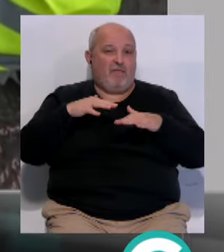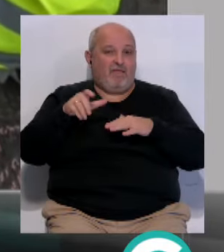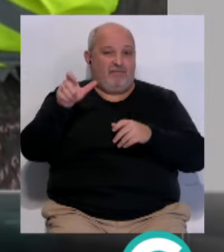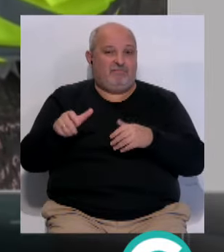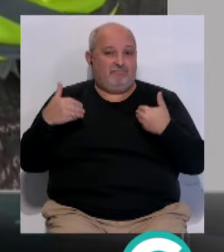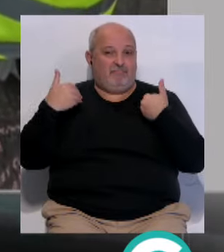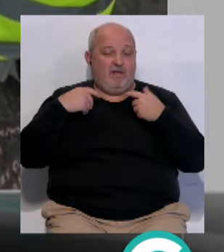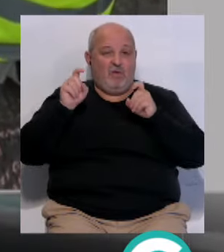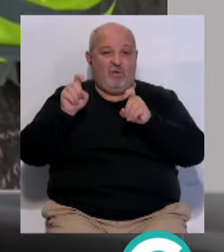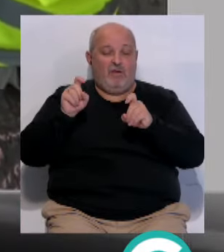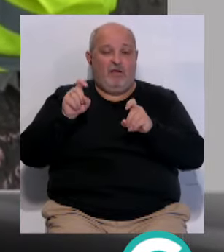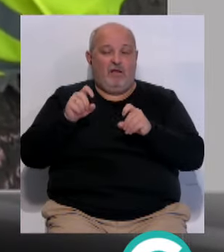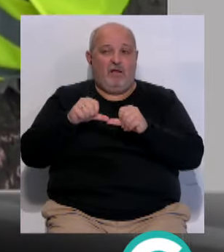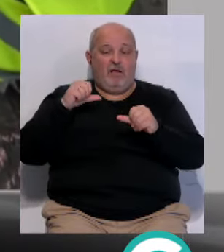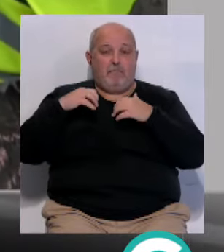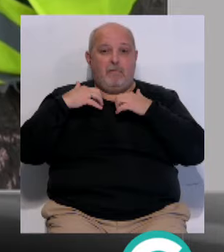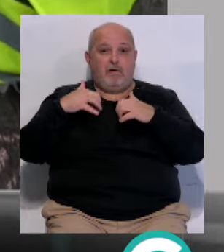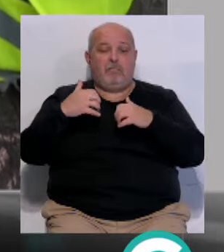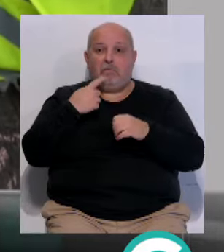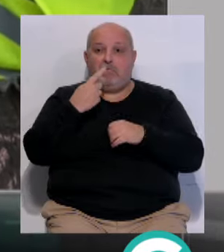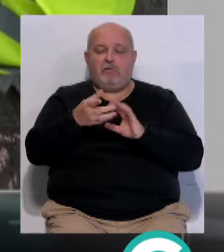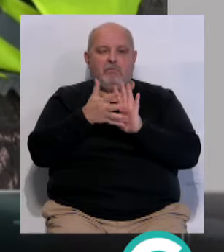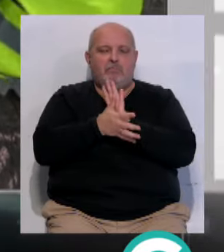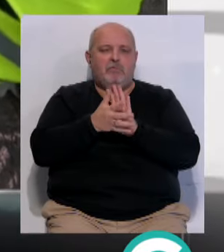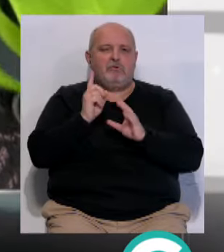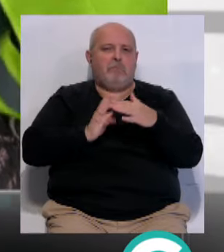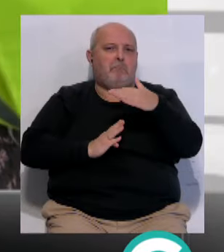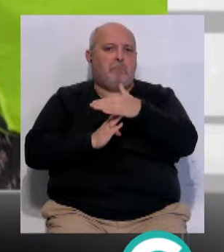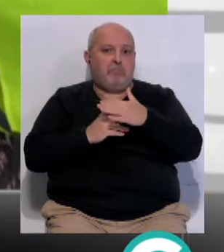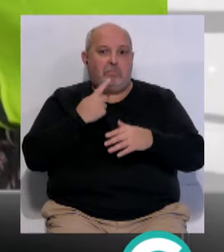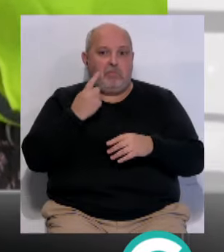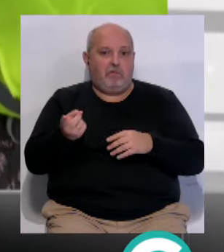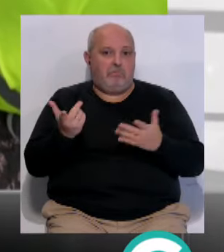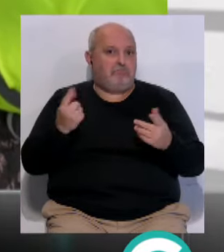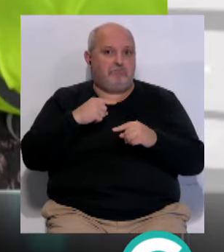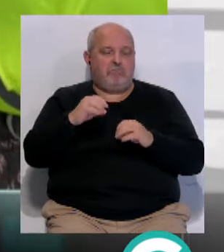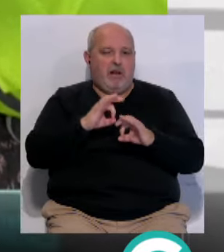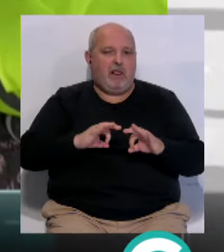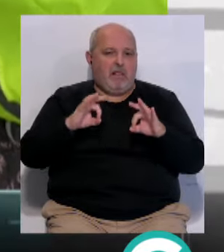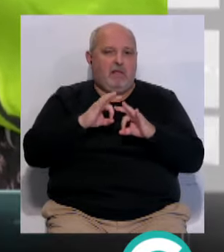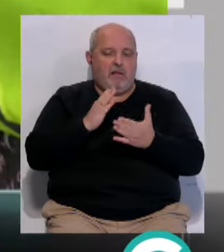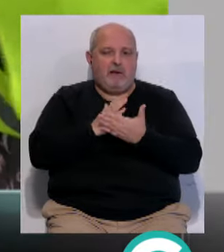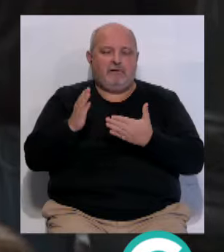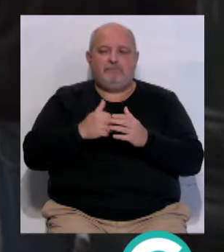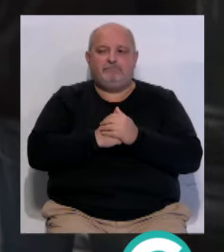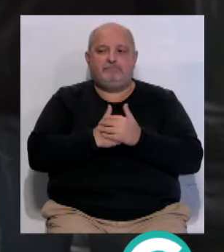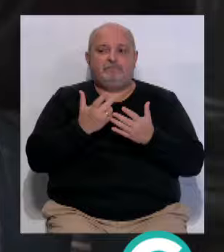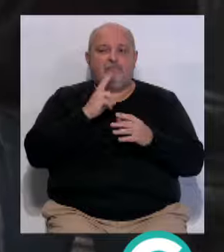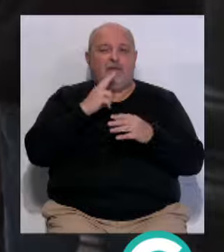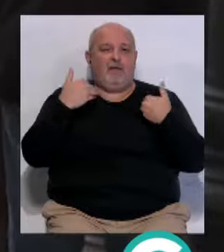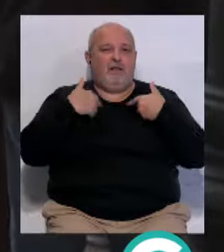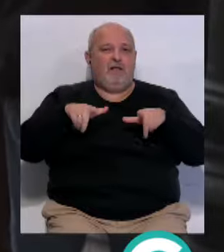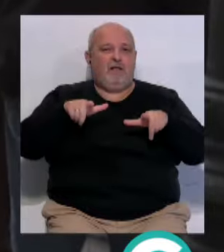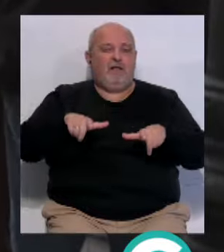...y Educación en el pasado pleno... ...aseguró que habían sido paralizados... ...y que no se iban a ejecutar en su mayor parte. Recordar que la